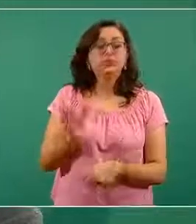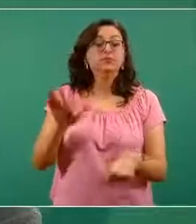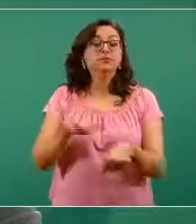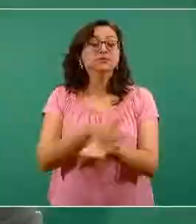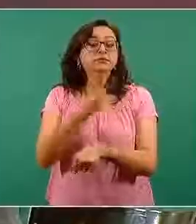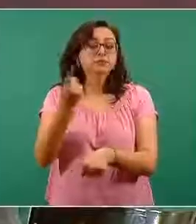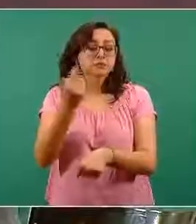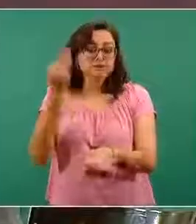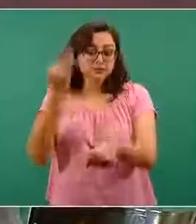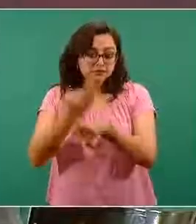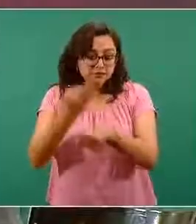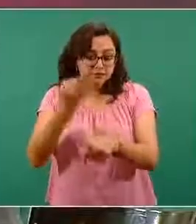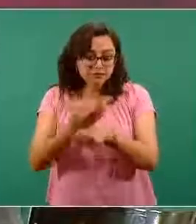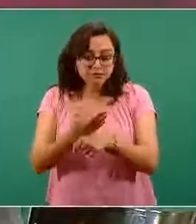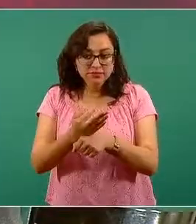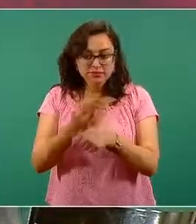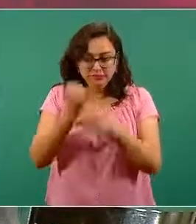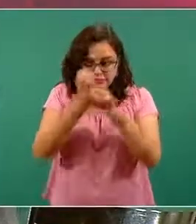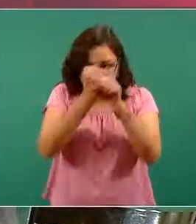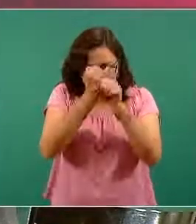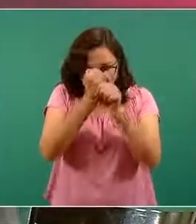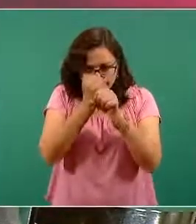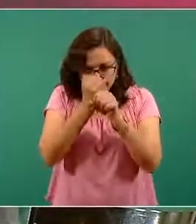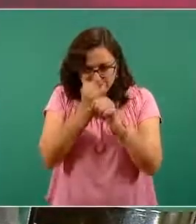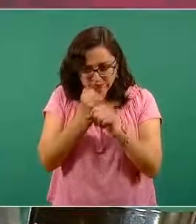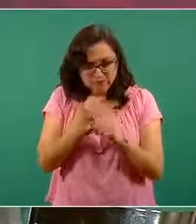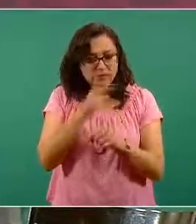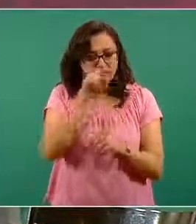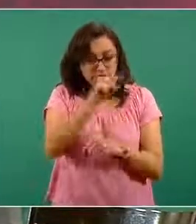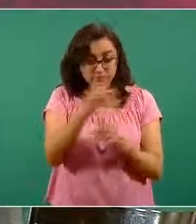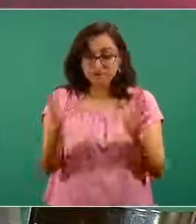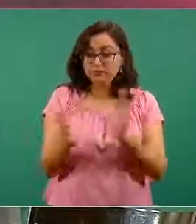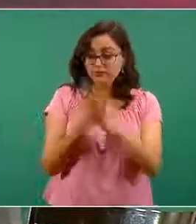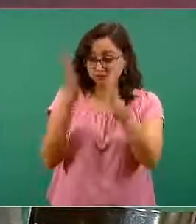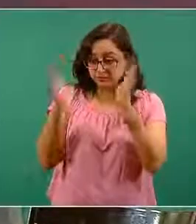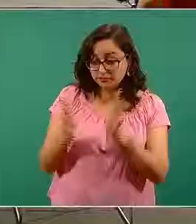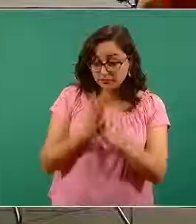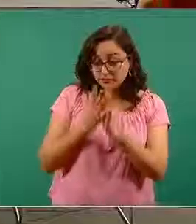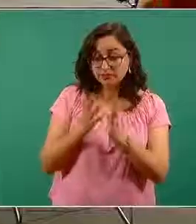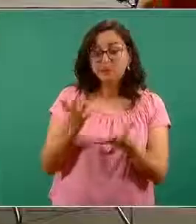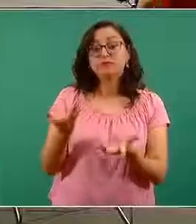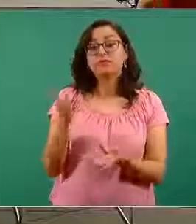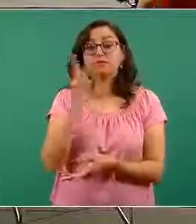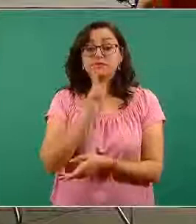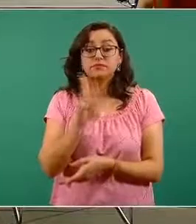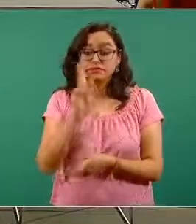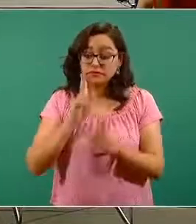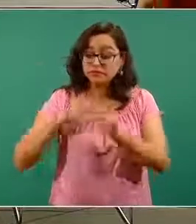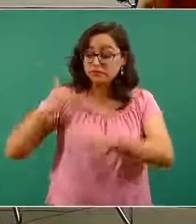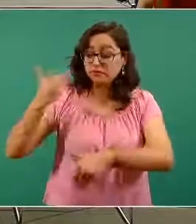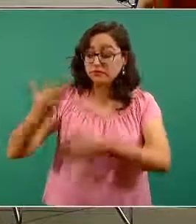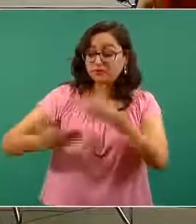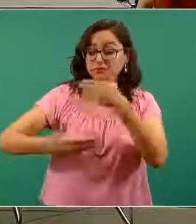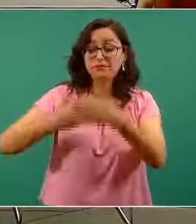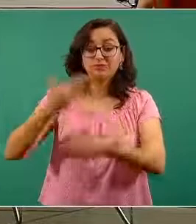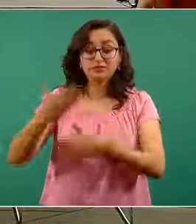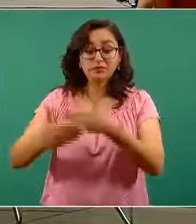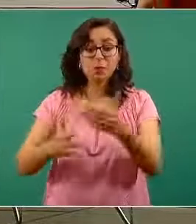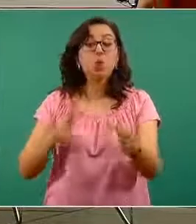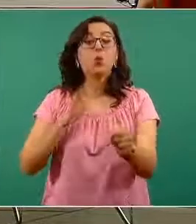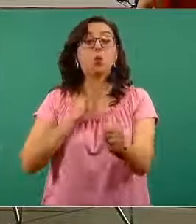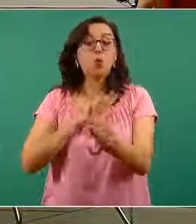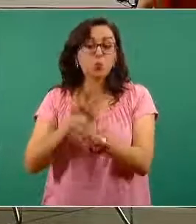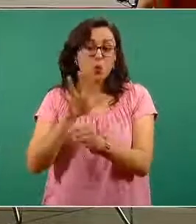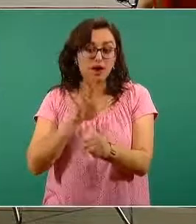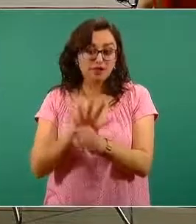participación de su parte en algún ensayo clínico será de utilidad para descartar que